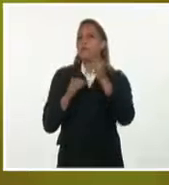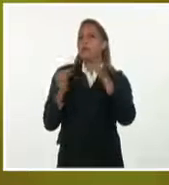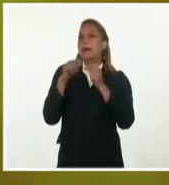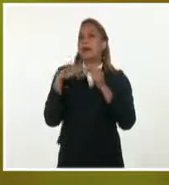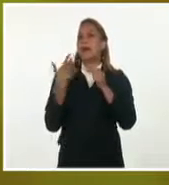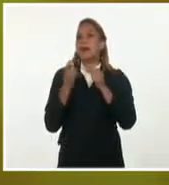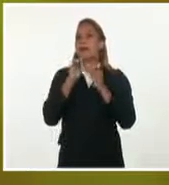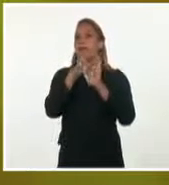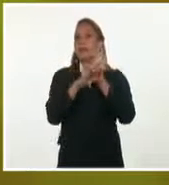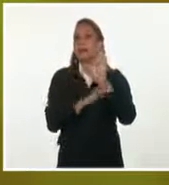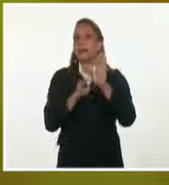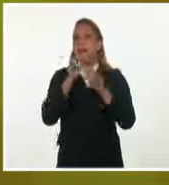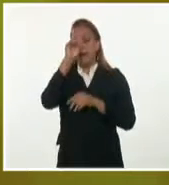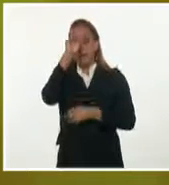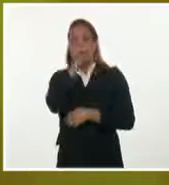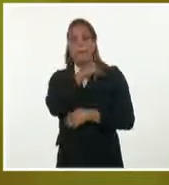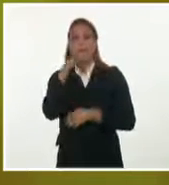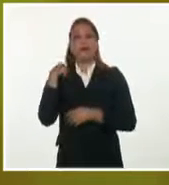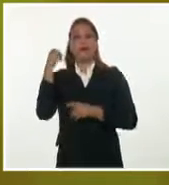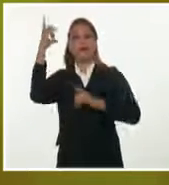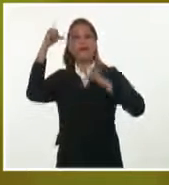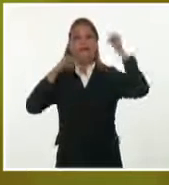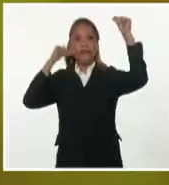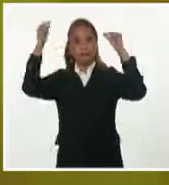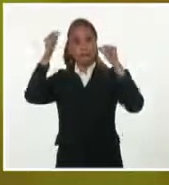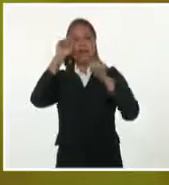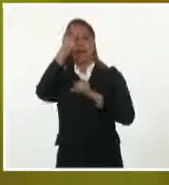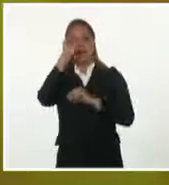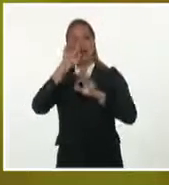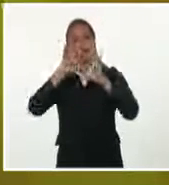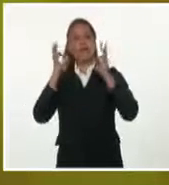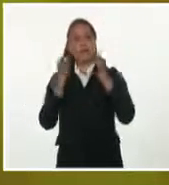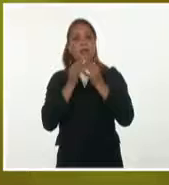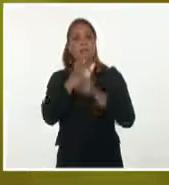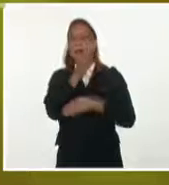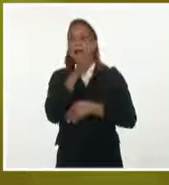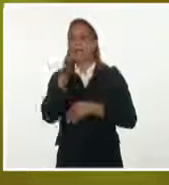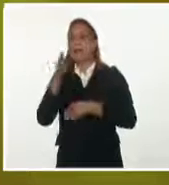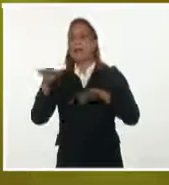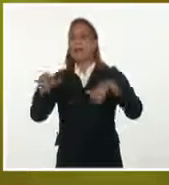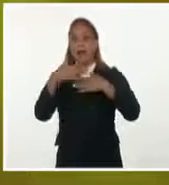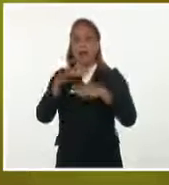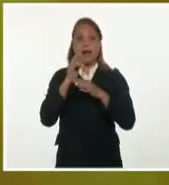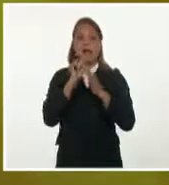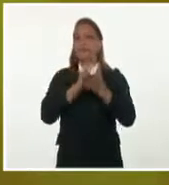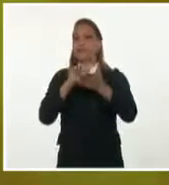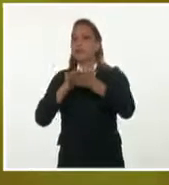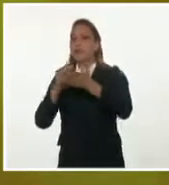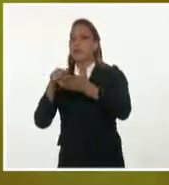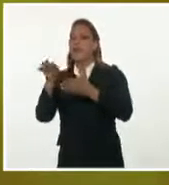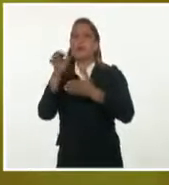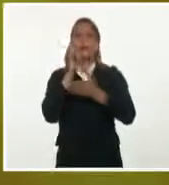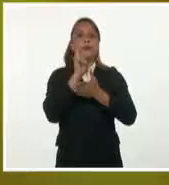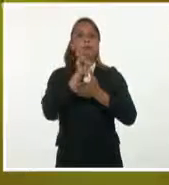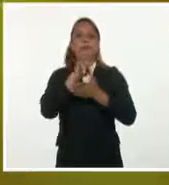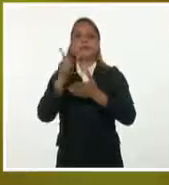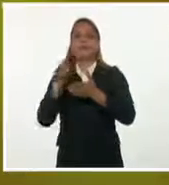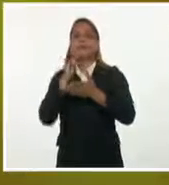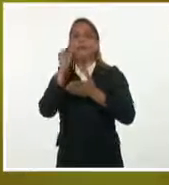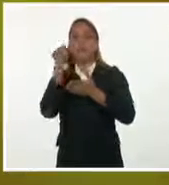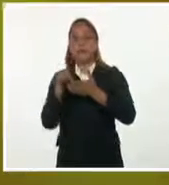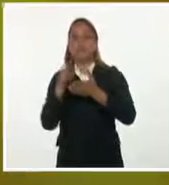médico y la enfermera de la familia, esa que sigue en las calles para pesquisar y asistir a las familias enfermas de COVID-19.